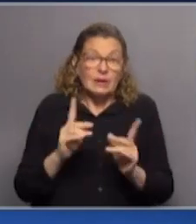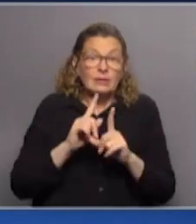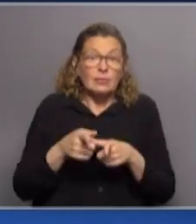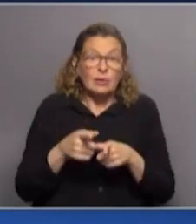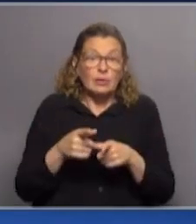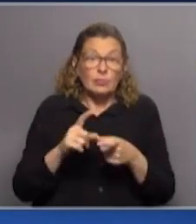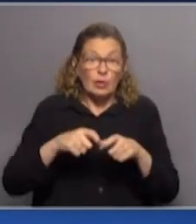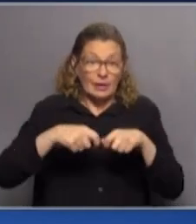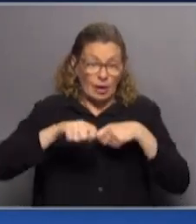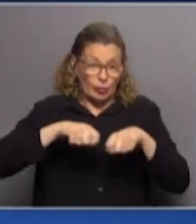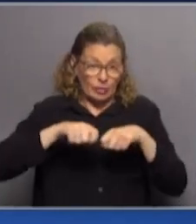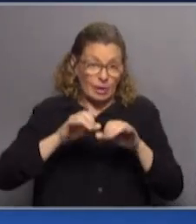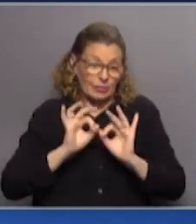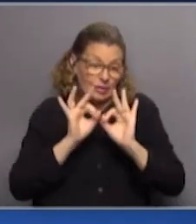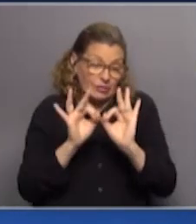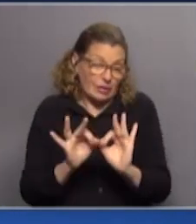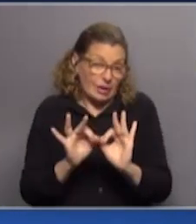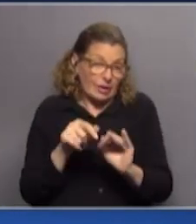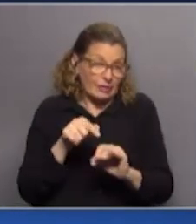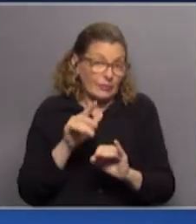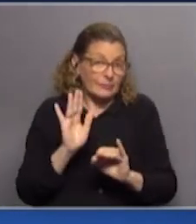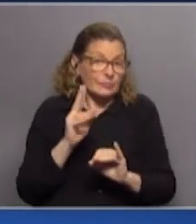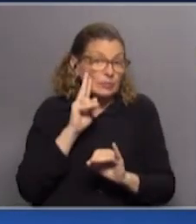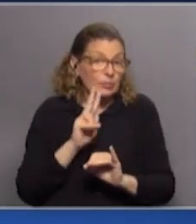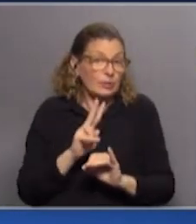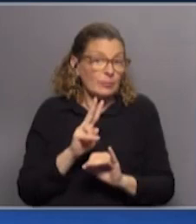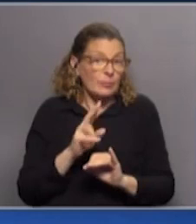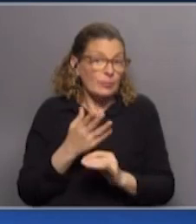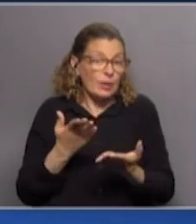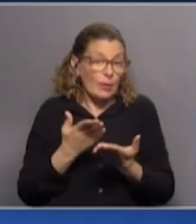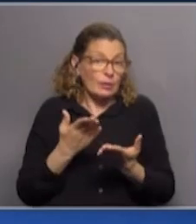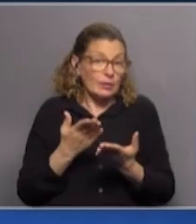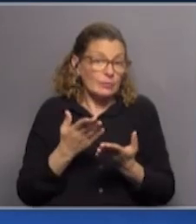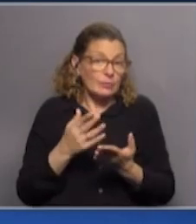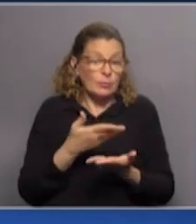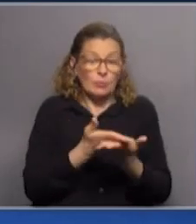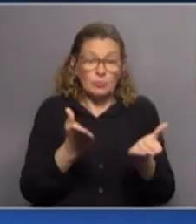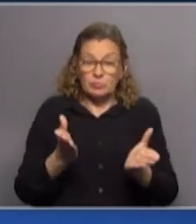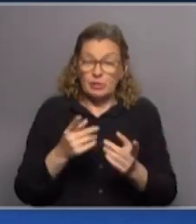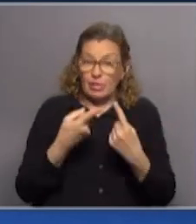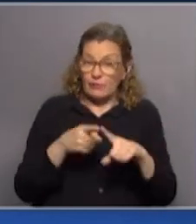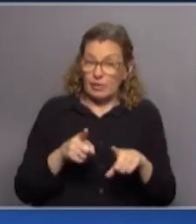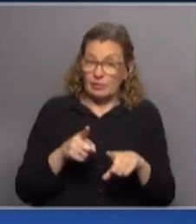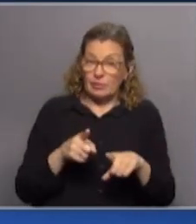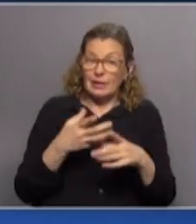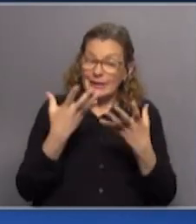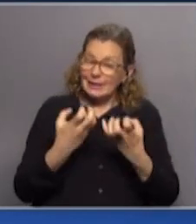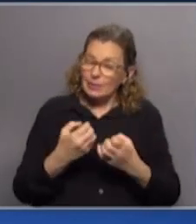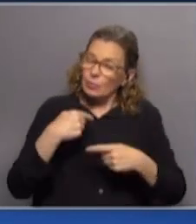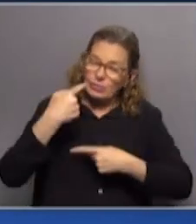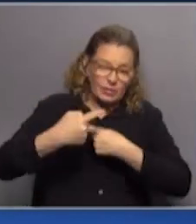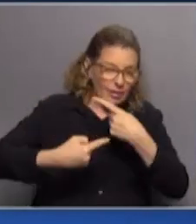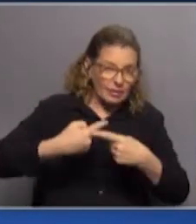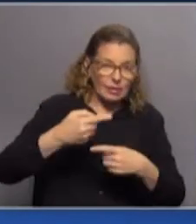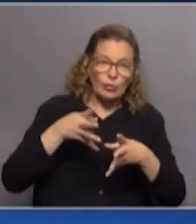tendremos que negociarlo, si es que llega, veremos. Pero por ahora estamos en otro escenario y nosotros queremos seguir